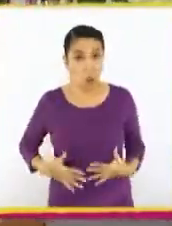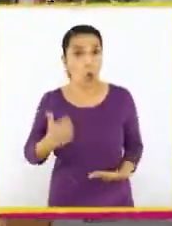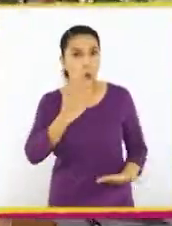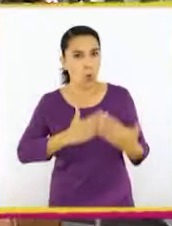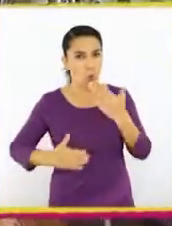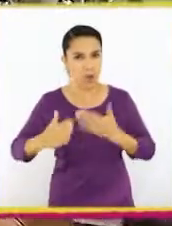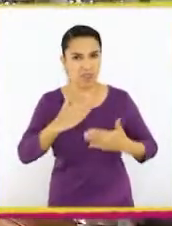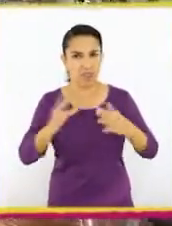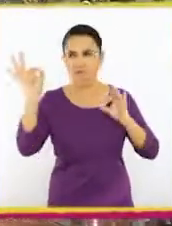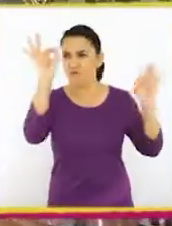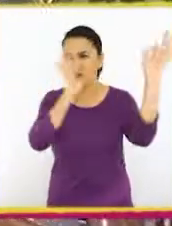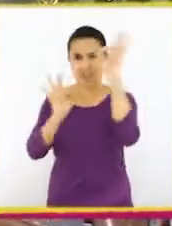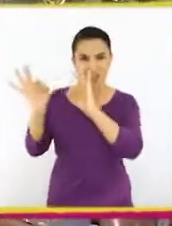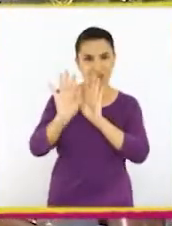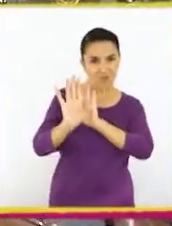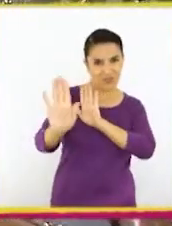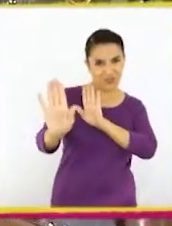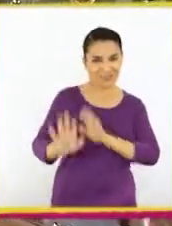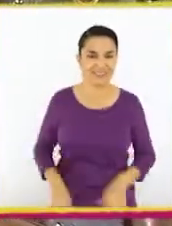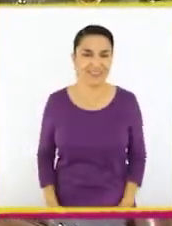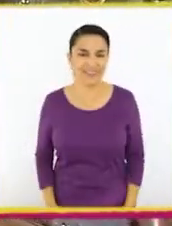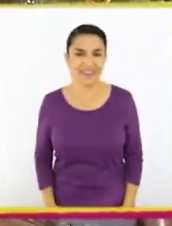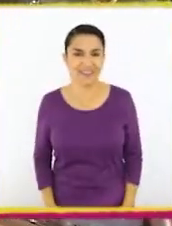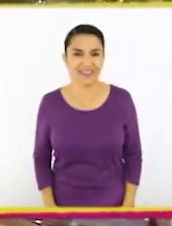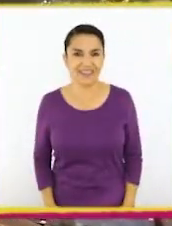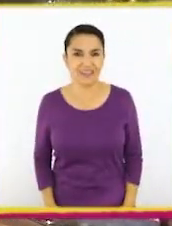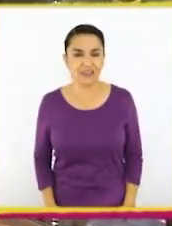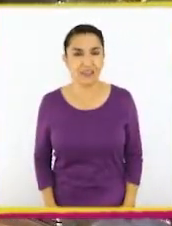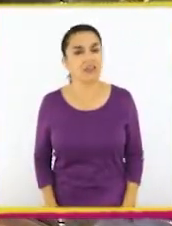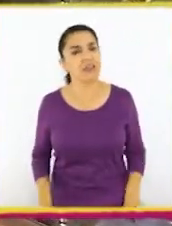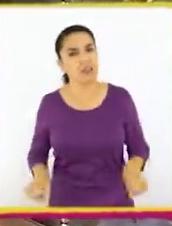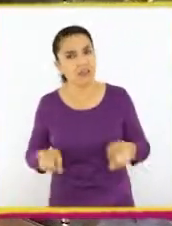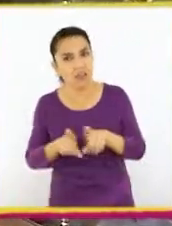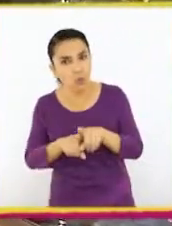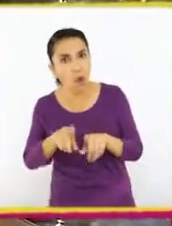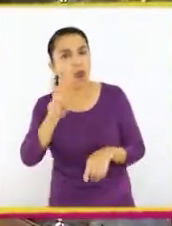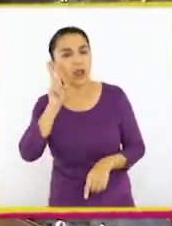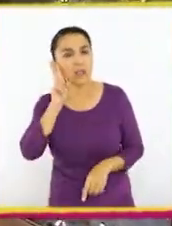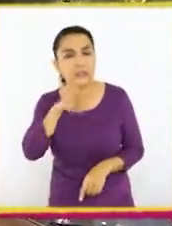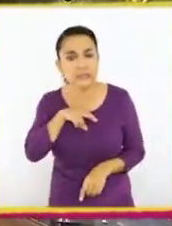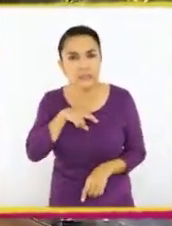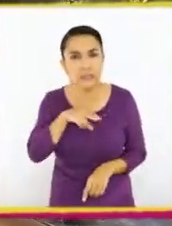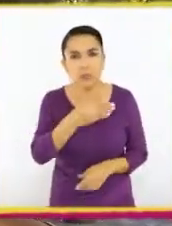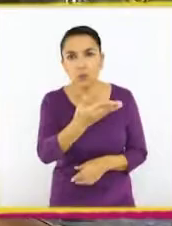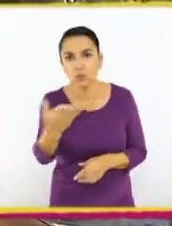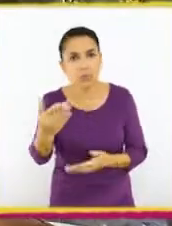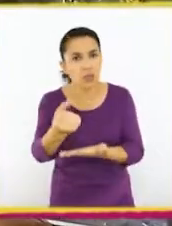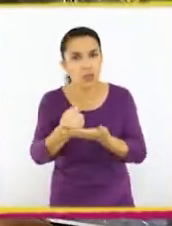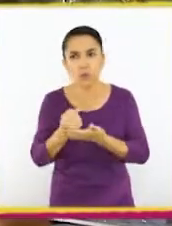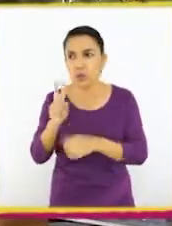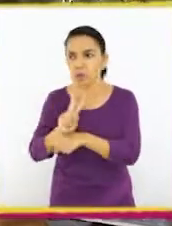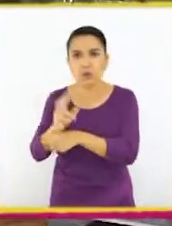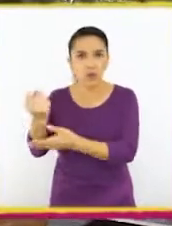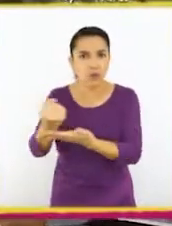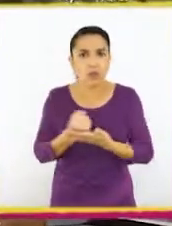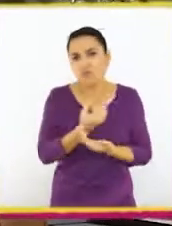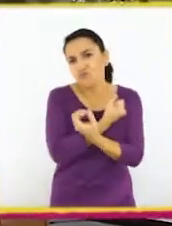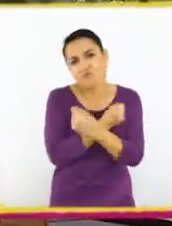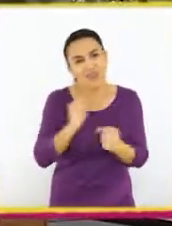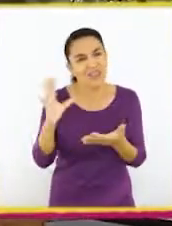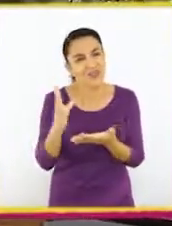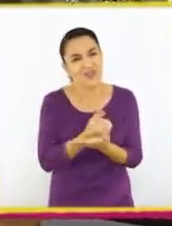proteger mi cuerpo de los virus que andan por ahí. Igual debo decir que sin ustedes y las profesoras no lo hubiese logrado.